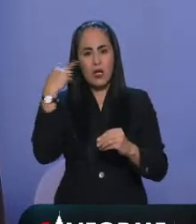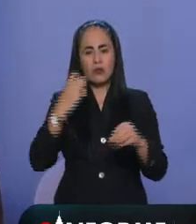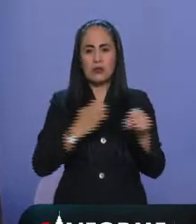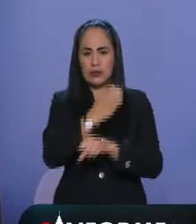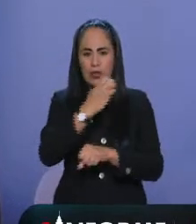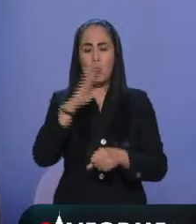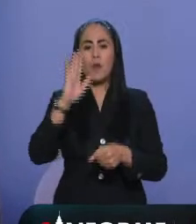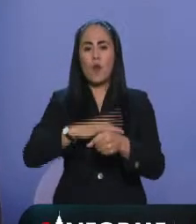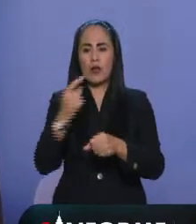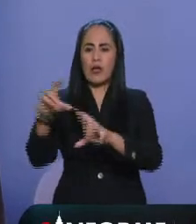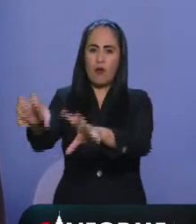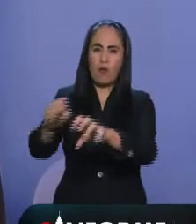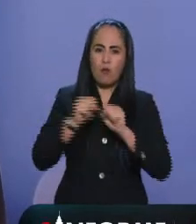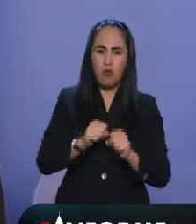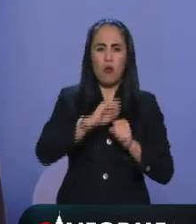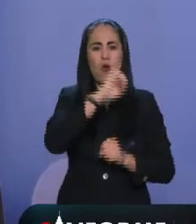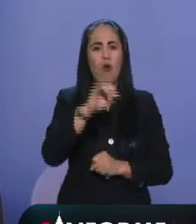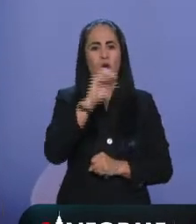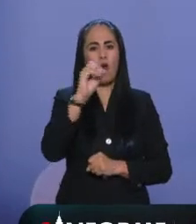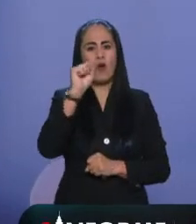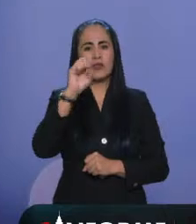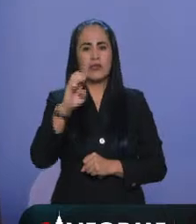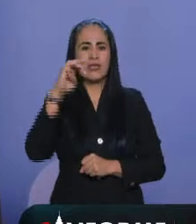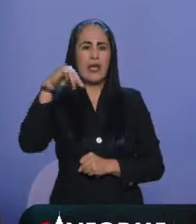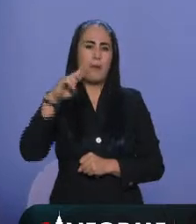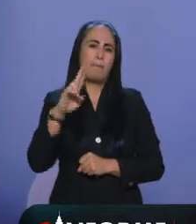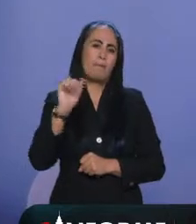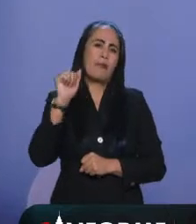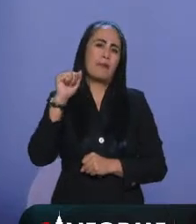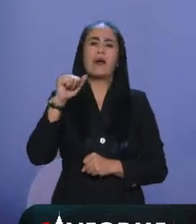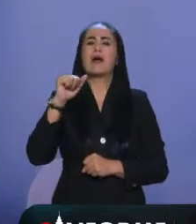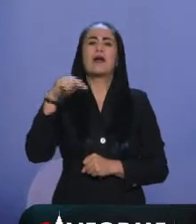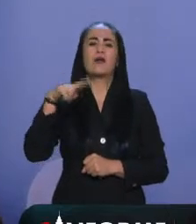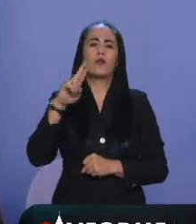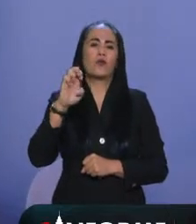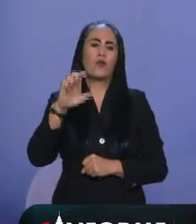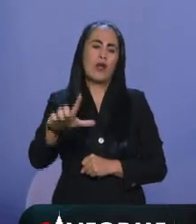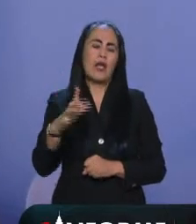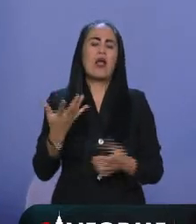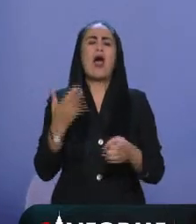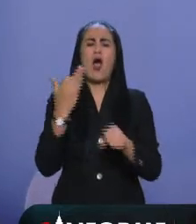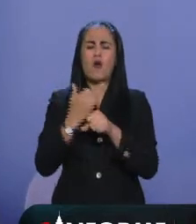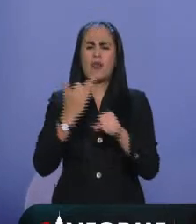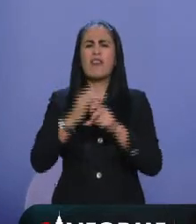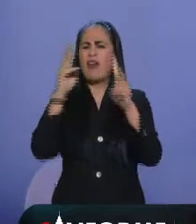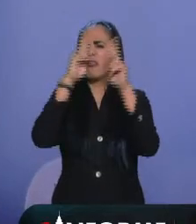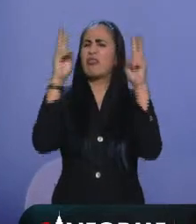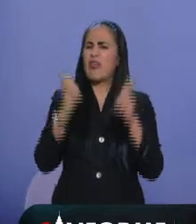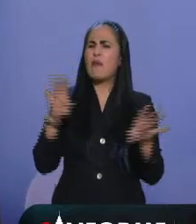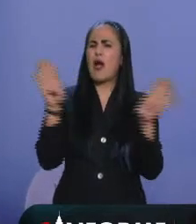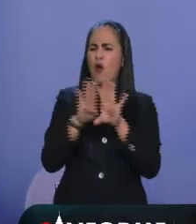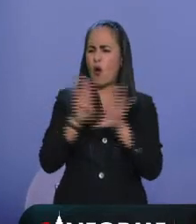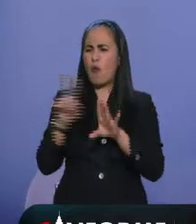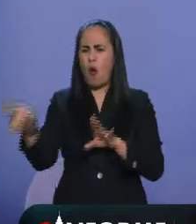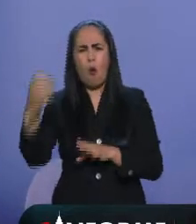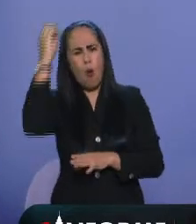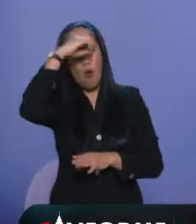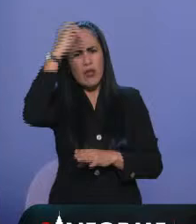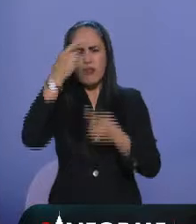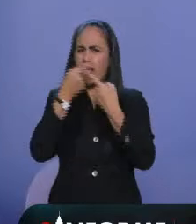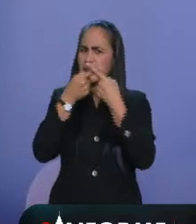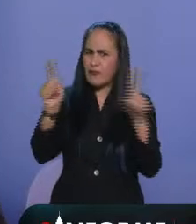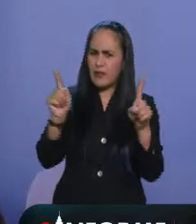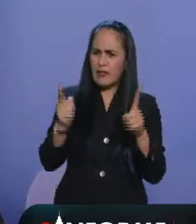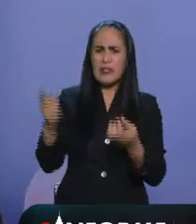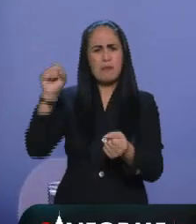de la detención de José Manuel del Río. Y es que hay una división sobre cómo se está viendo este tema dentro del propio Senado y dentro de Morena.